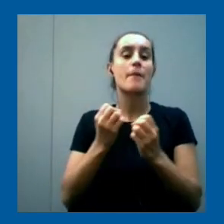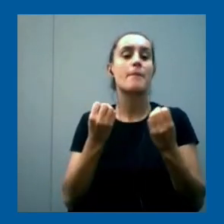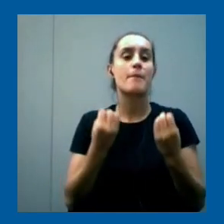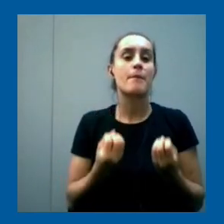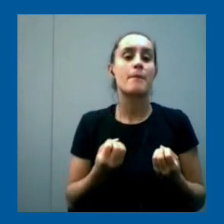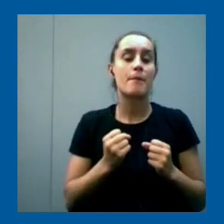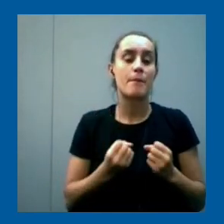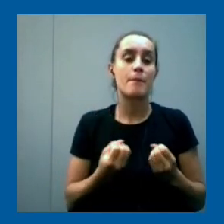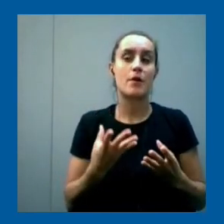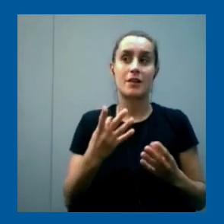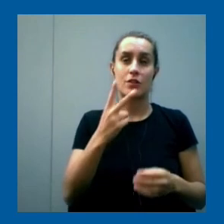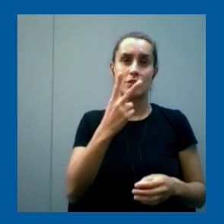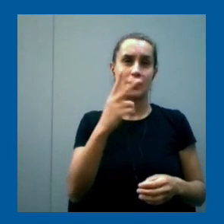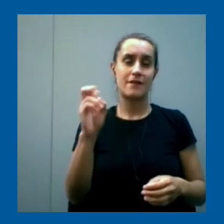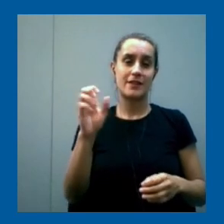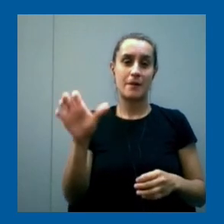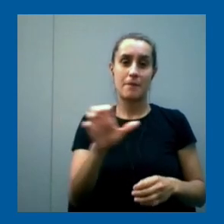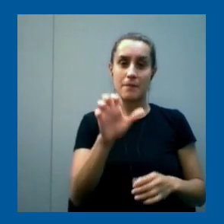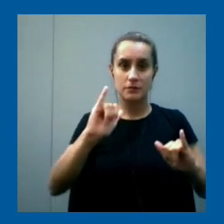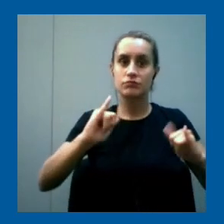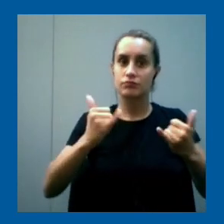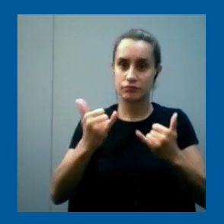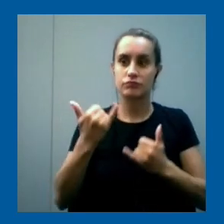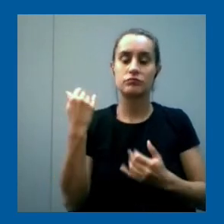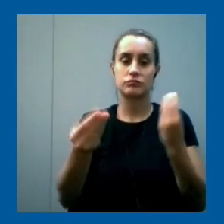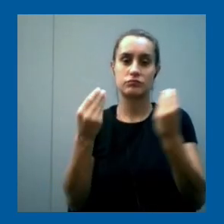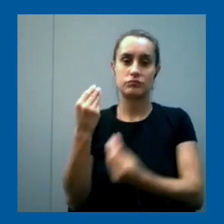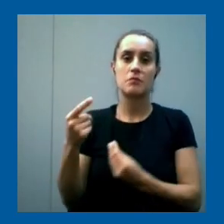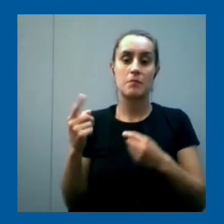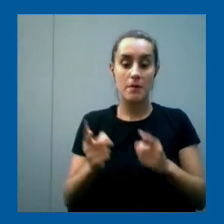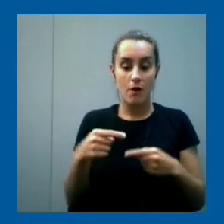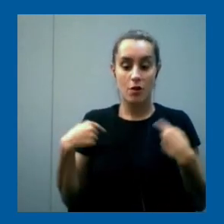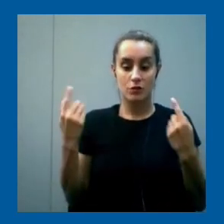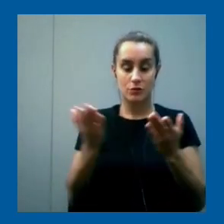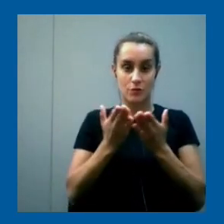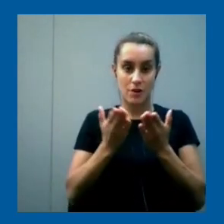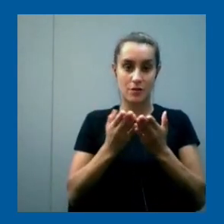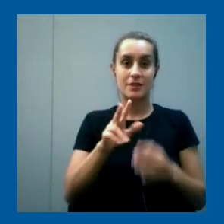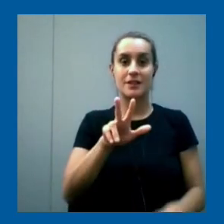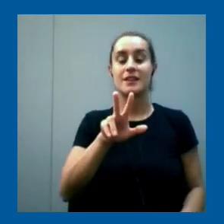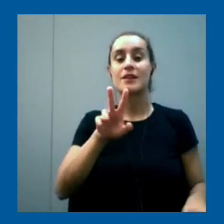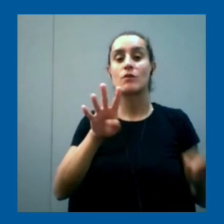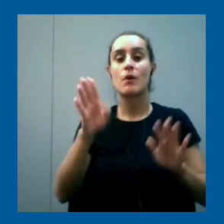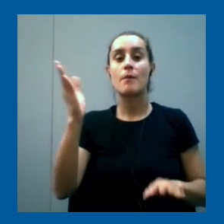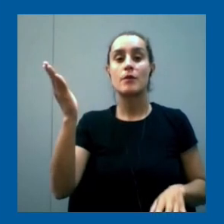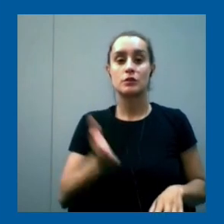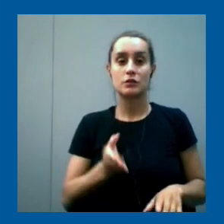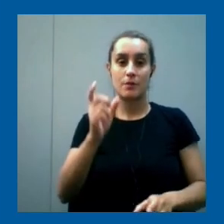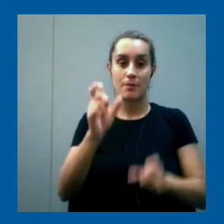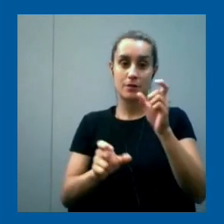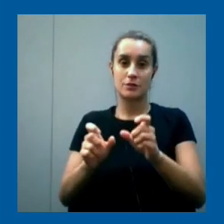empresas ya han contratado jóvenes a programar. El 39% de las egresadas son mujeres.